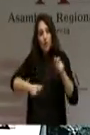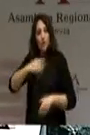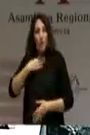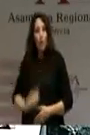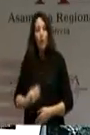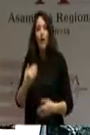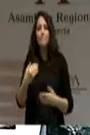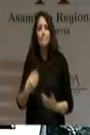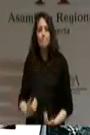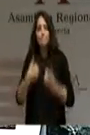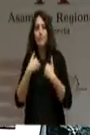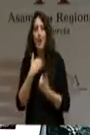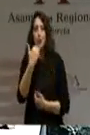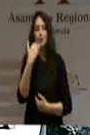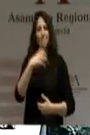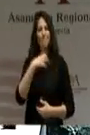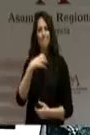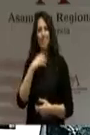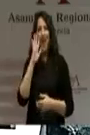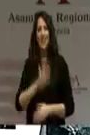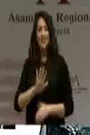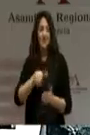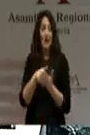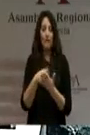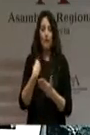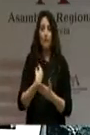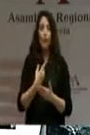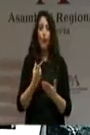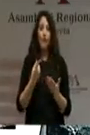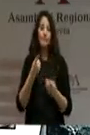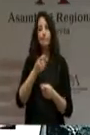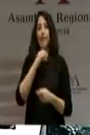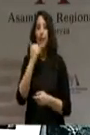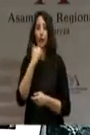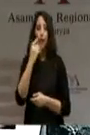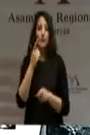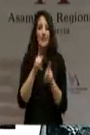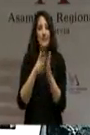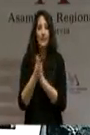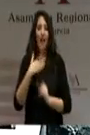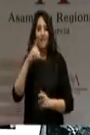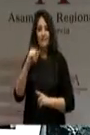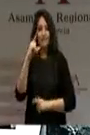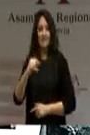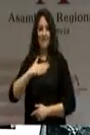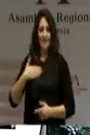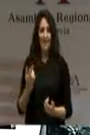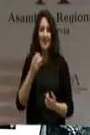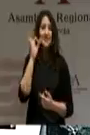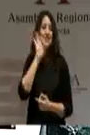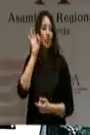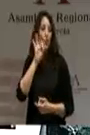síntomas de empezar a padecer lo que se conoce como el síndrome de Ibris. Los griegos fueron los primeros que utilizaron esta palabra